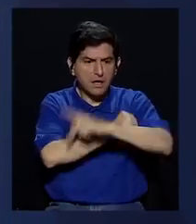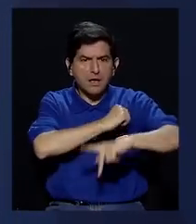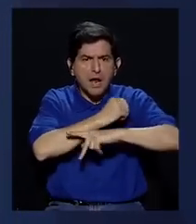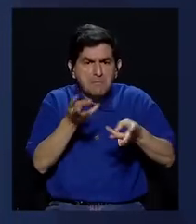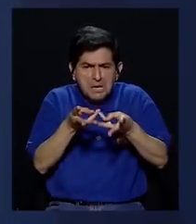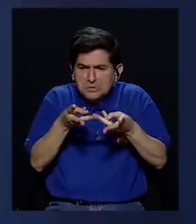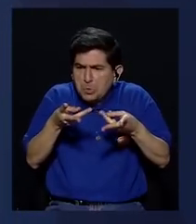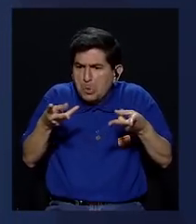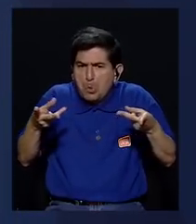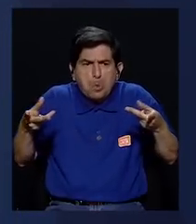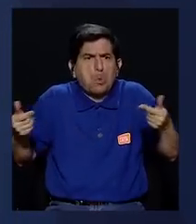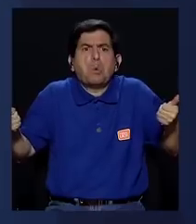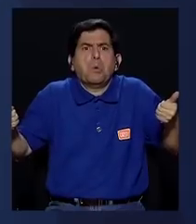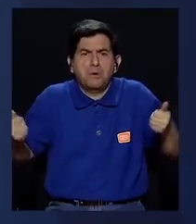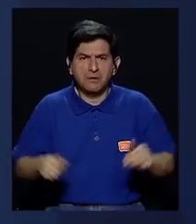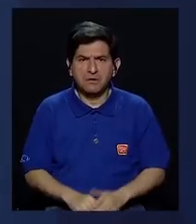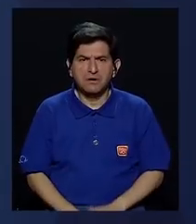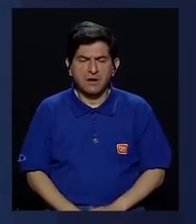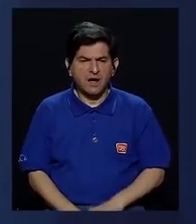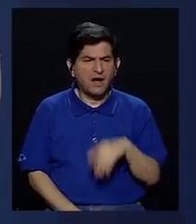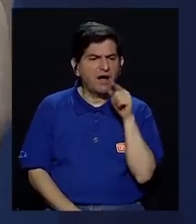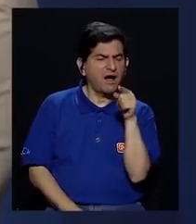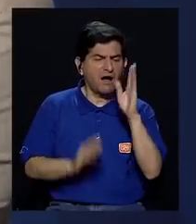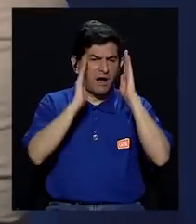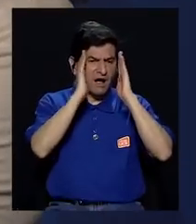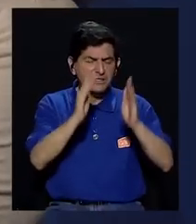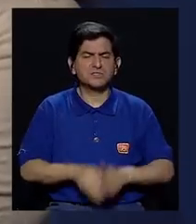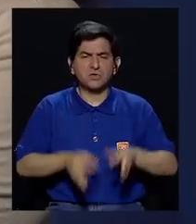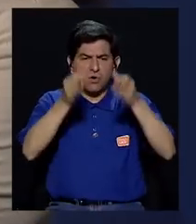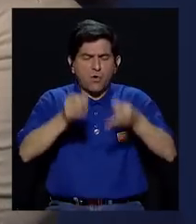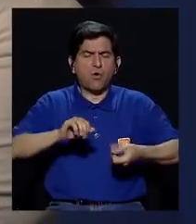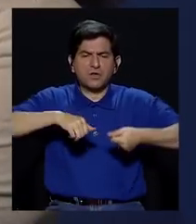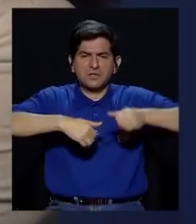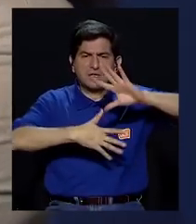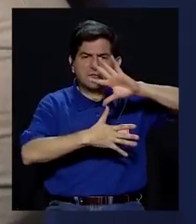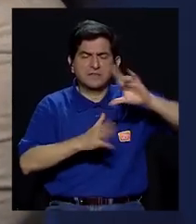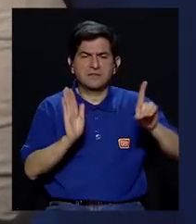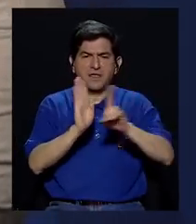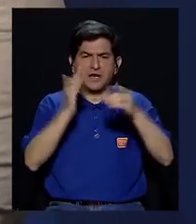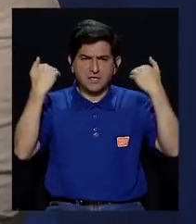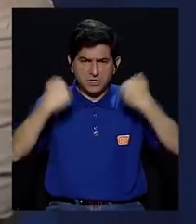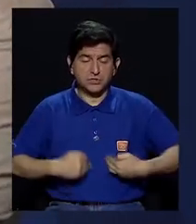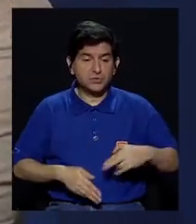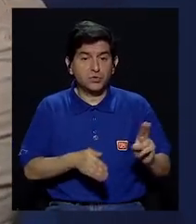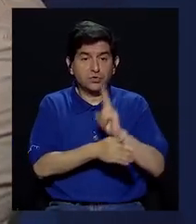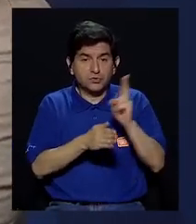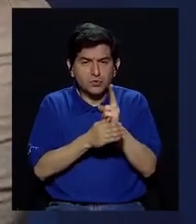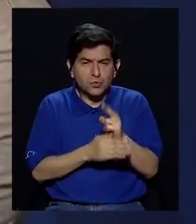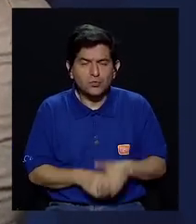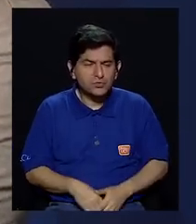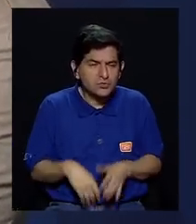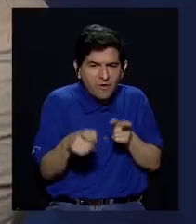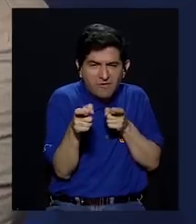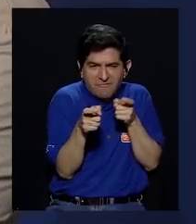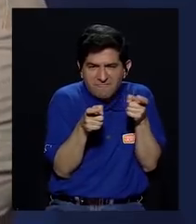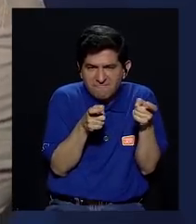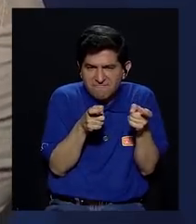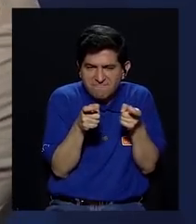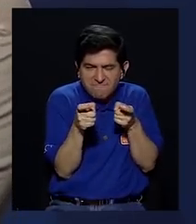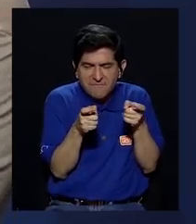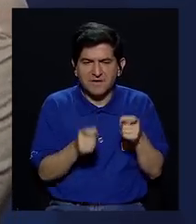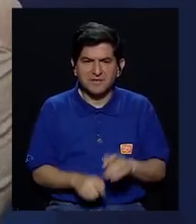el país se va a desmembrar porque le hagamos caso a la Corte Interamericana de Derechos Humanos. Y entonces, ¿ese uso manipulador